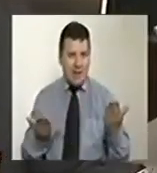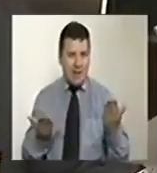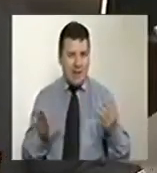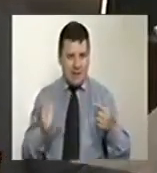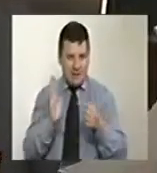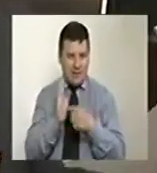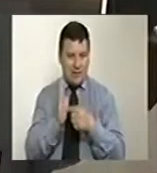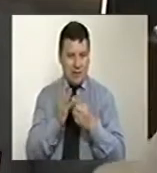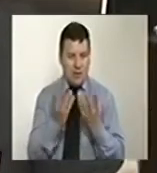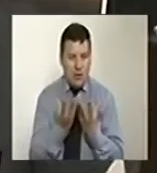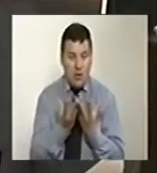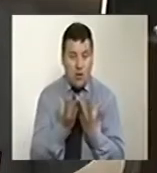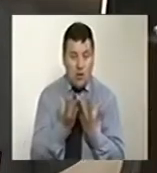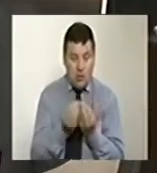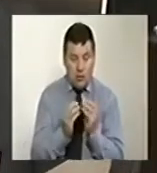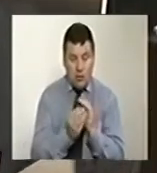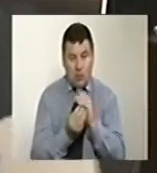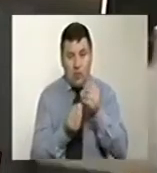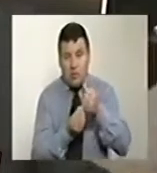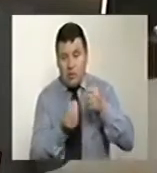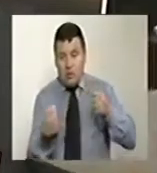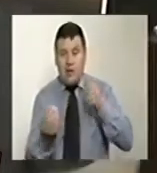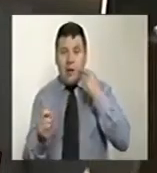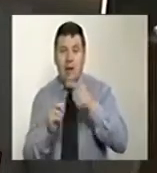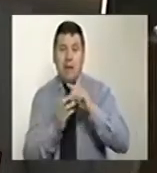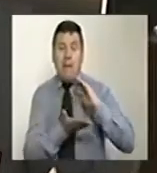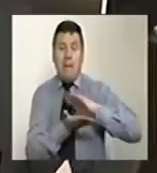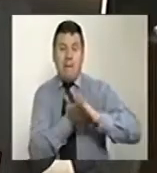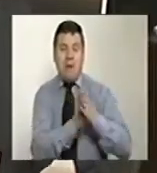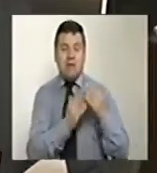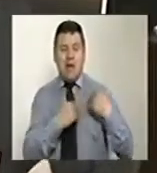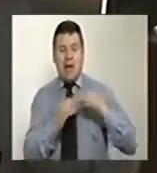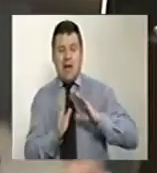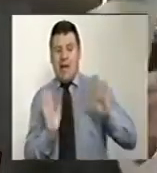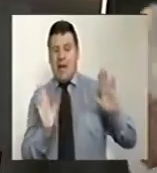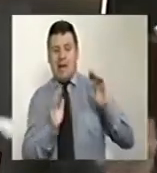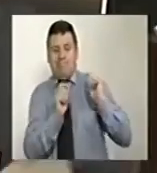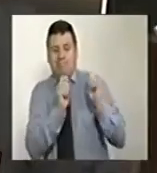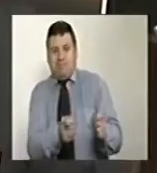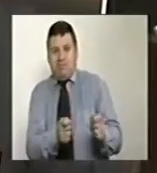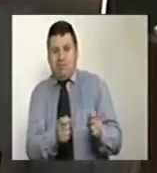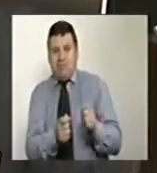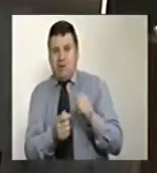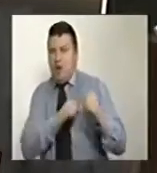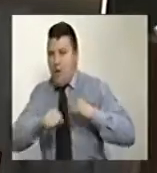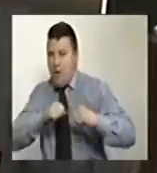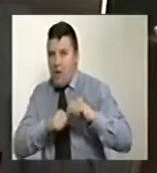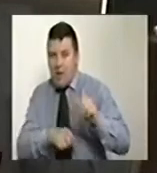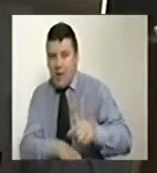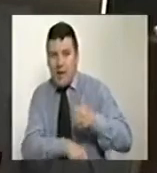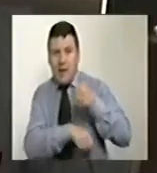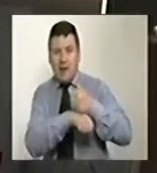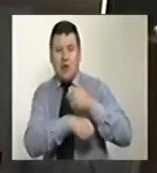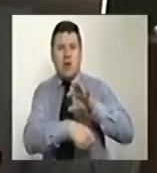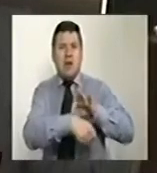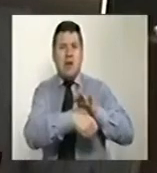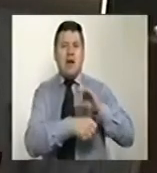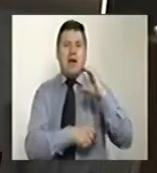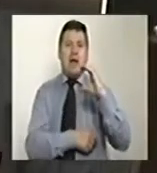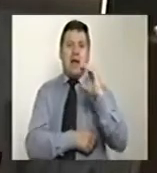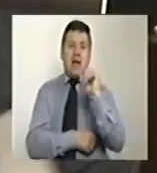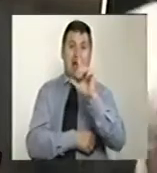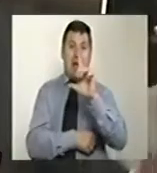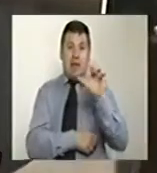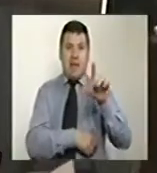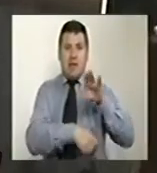flamante comisionado de paz que ya dejó su cargo, pero su jefe, el doctor Humberto de la